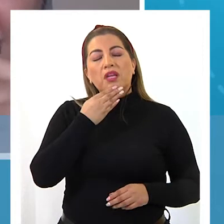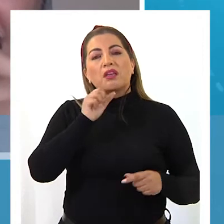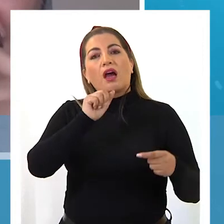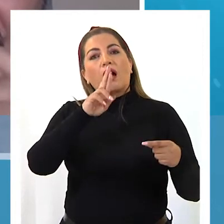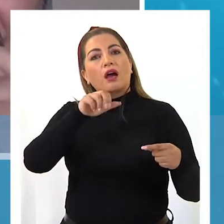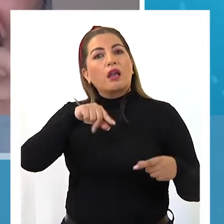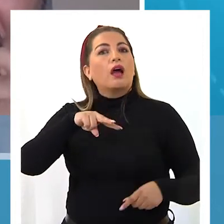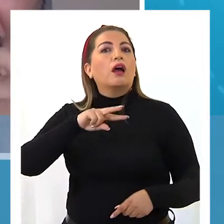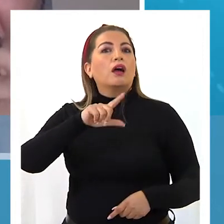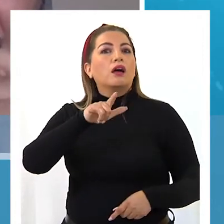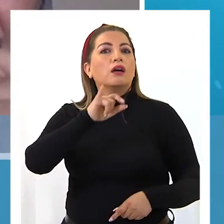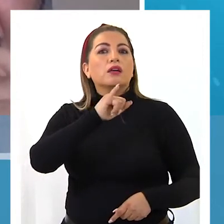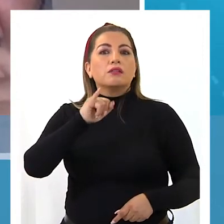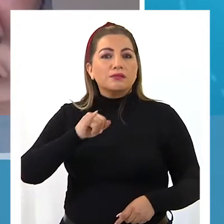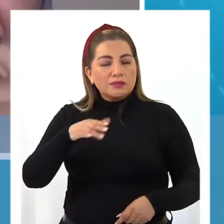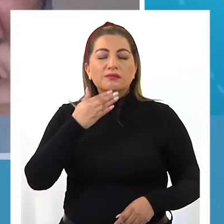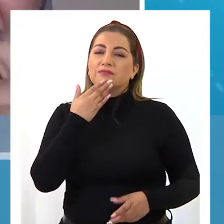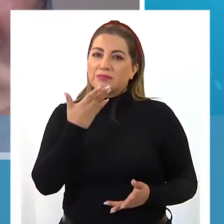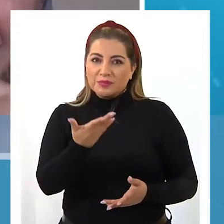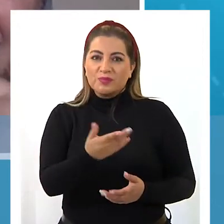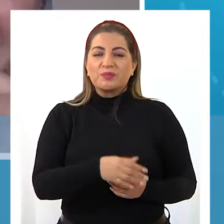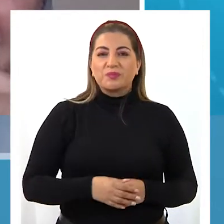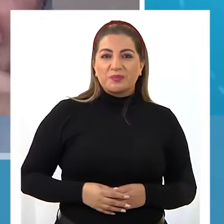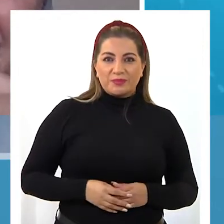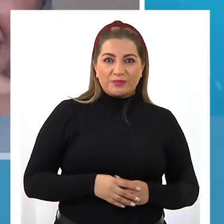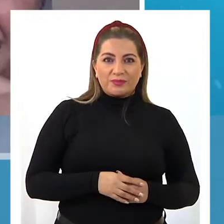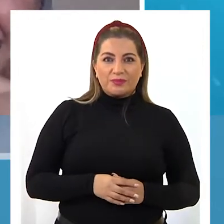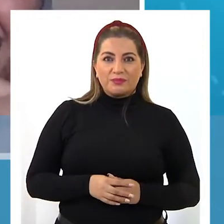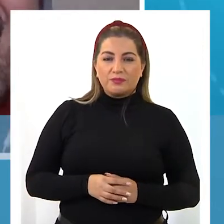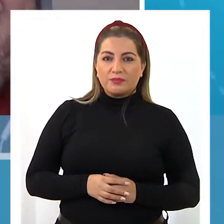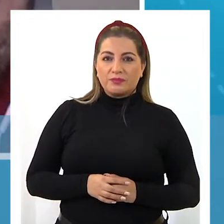en un momento también. Aránguiz. También.